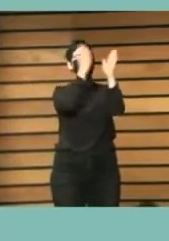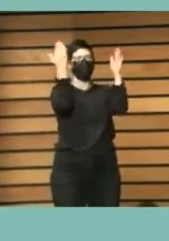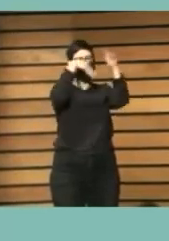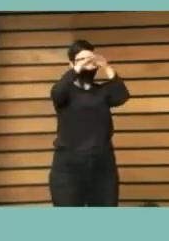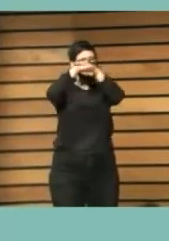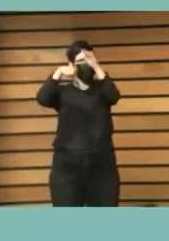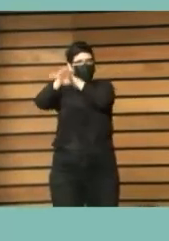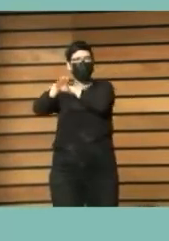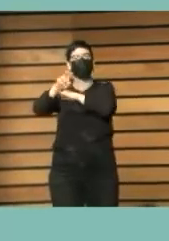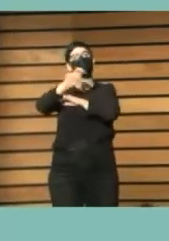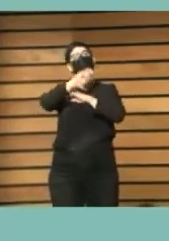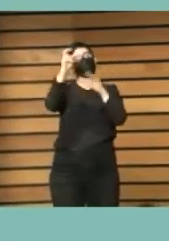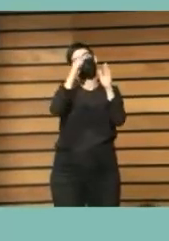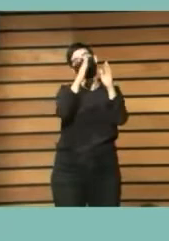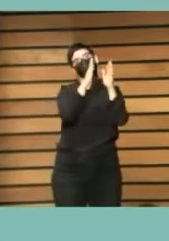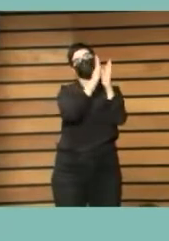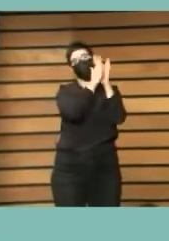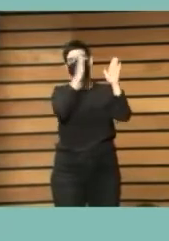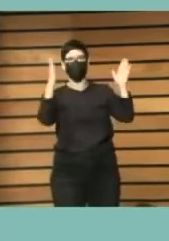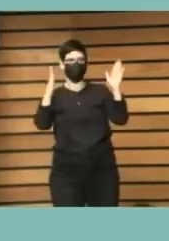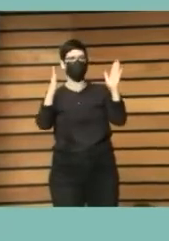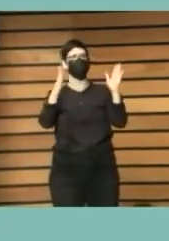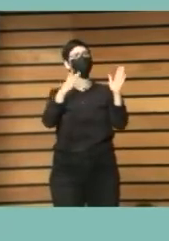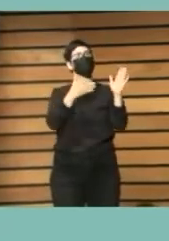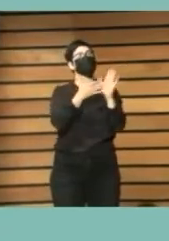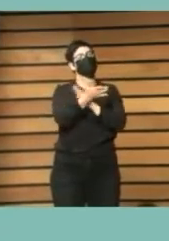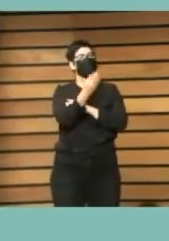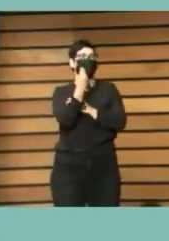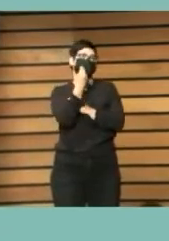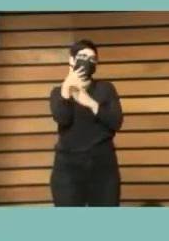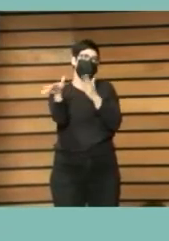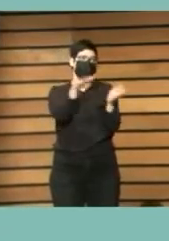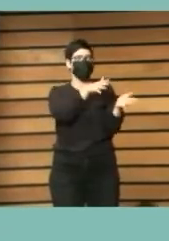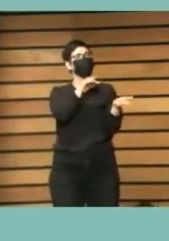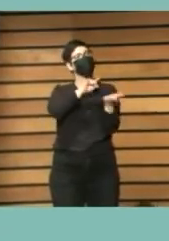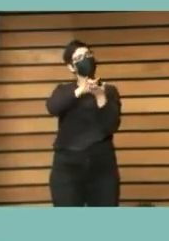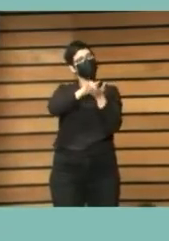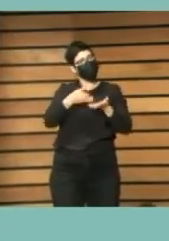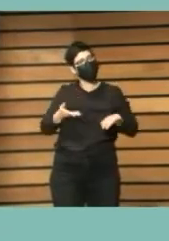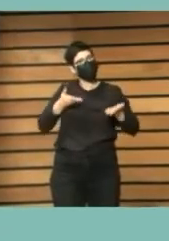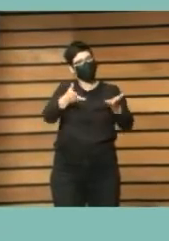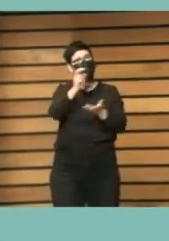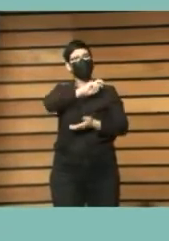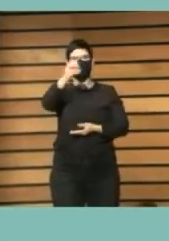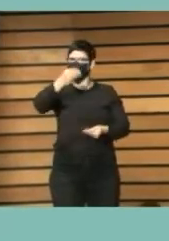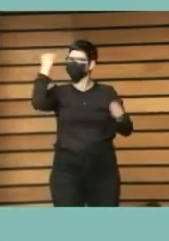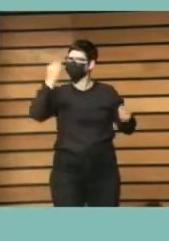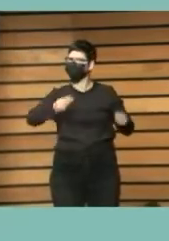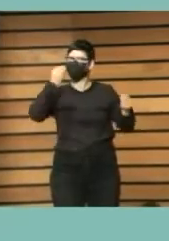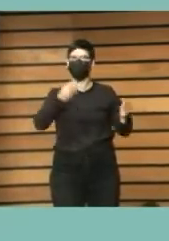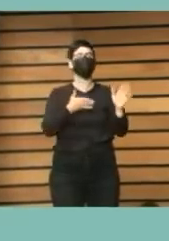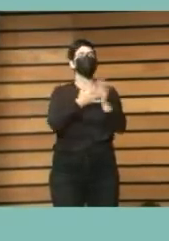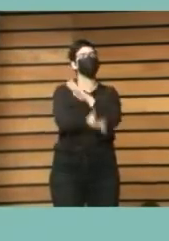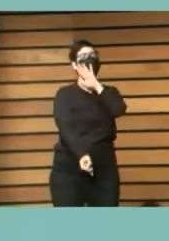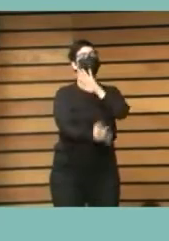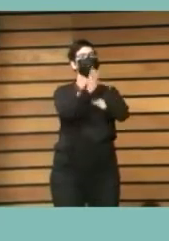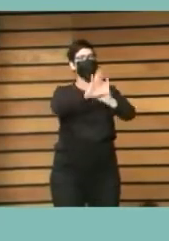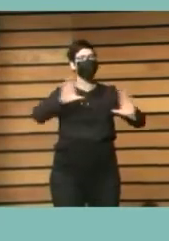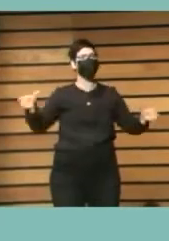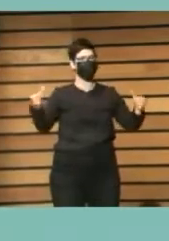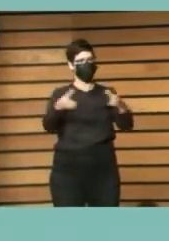bibliotecas crean comunidades bueno ¿por qué no? pues en ese intento es en el que estamos trabajando en el de construir